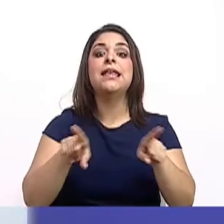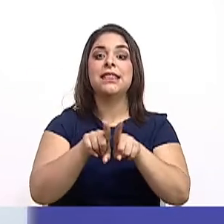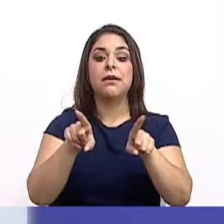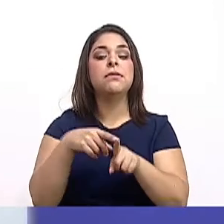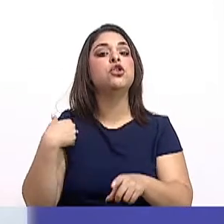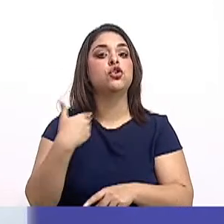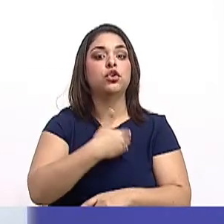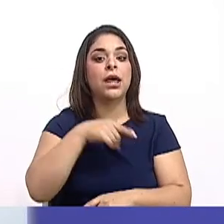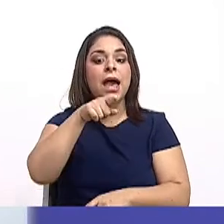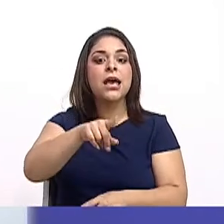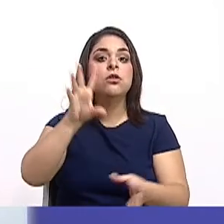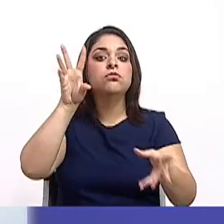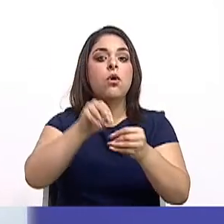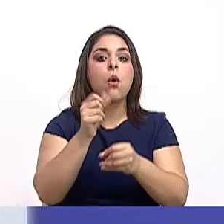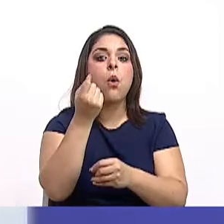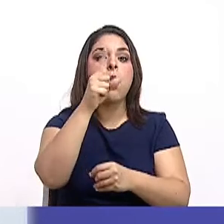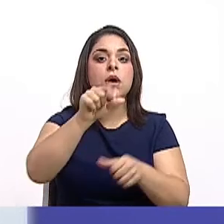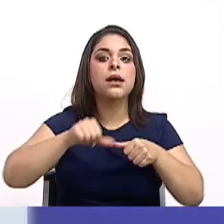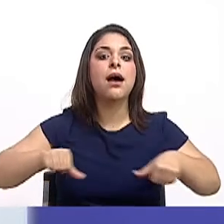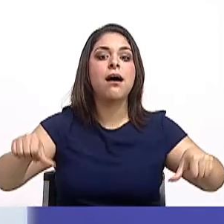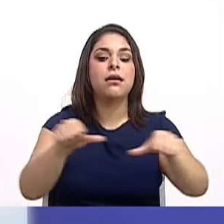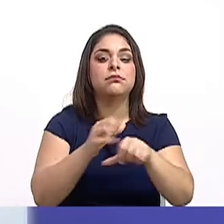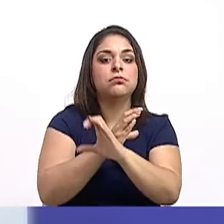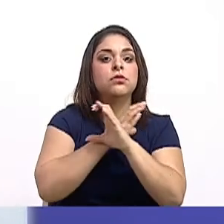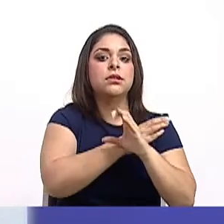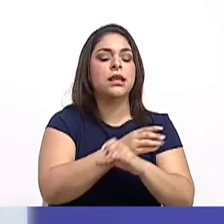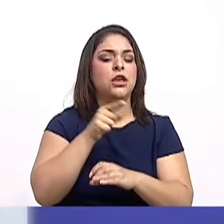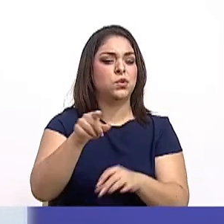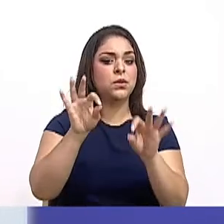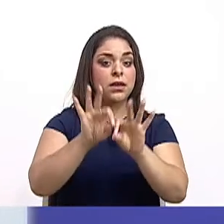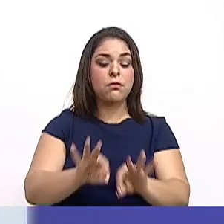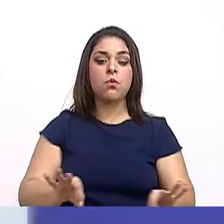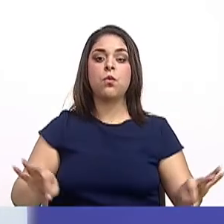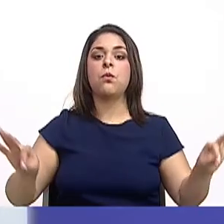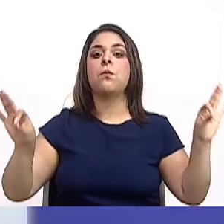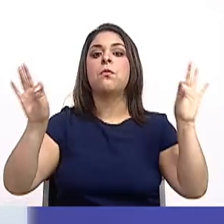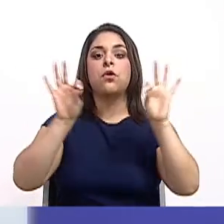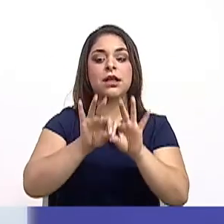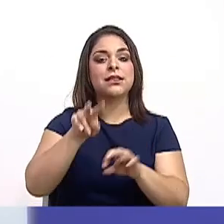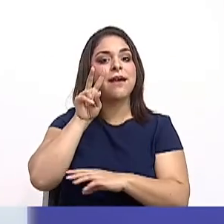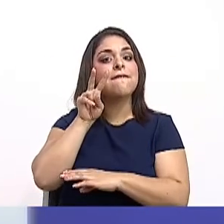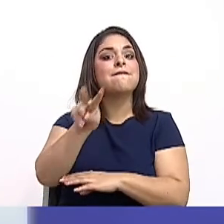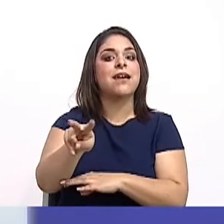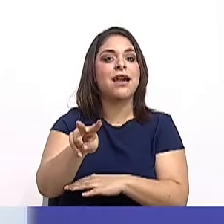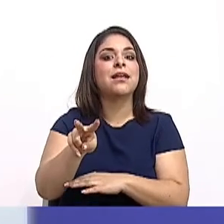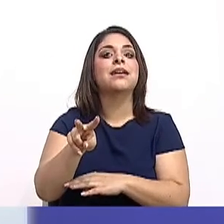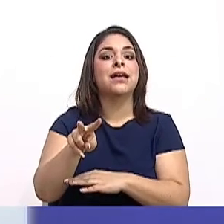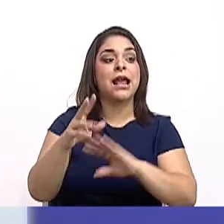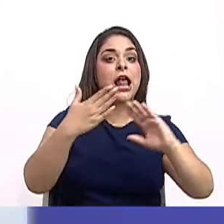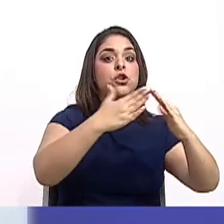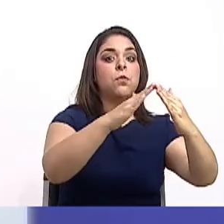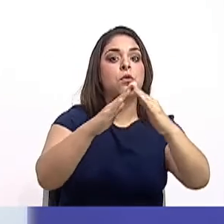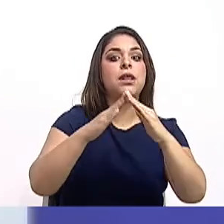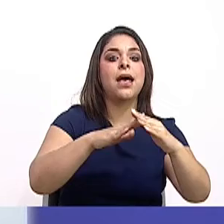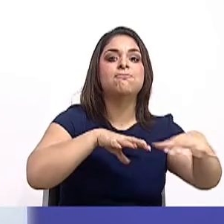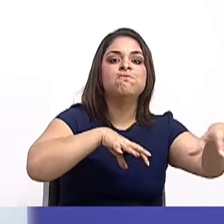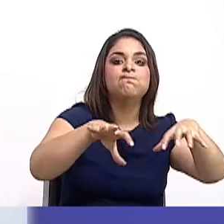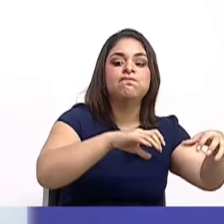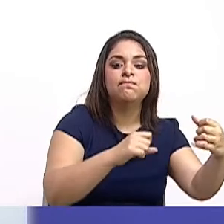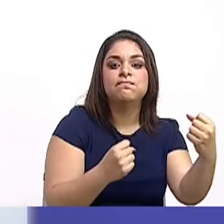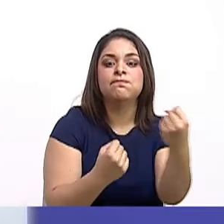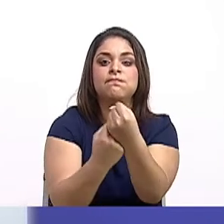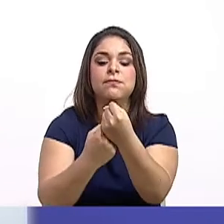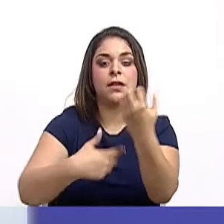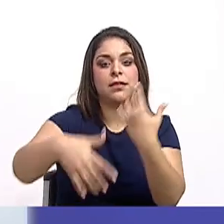esas 11 áreas de conservación es muy importante ver el accionar de las comunidades y la interacción